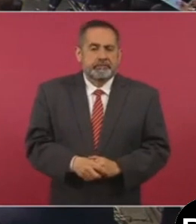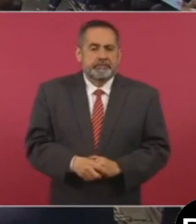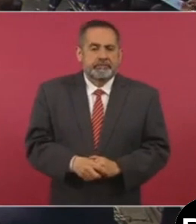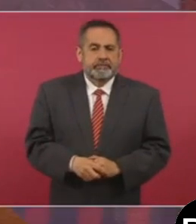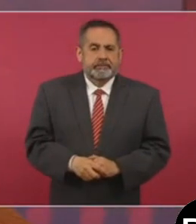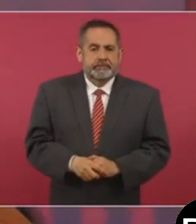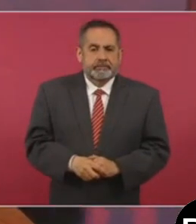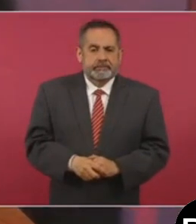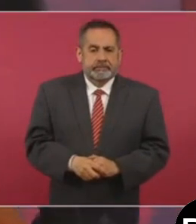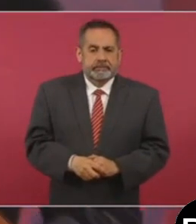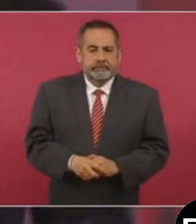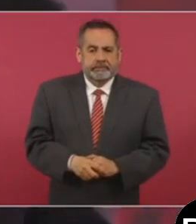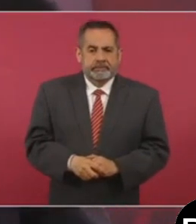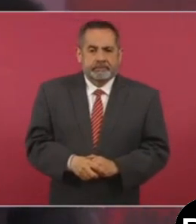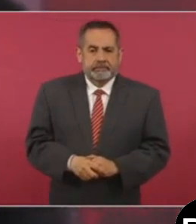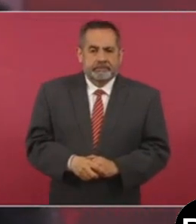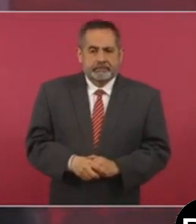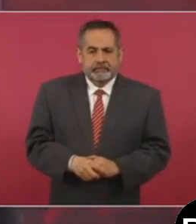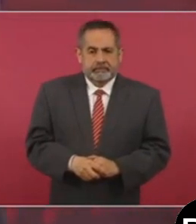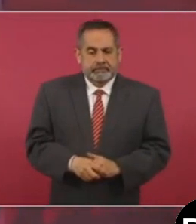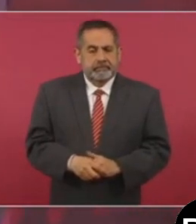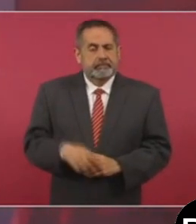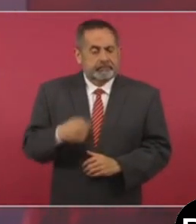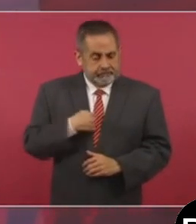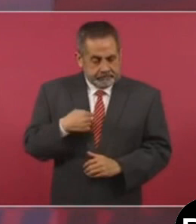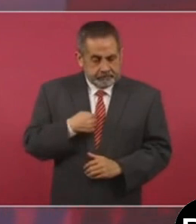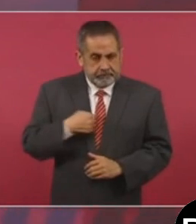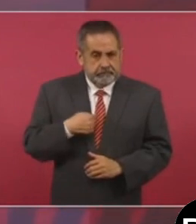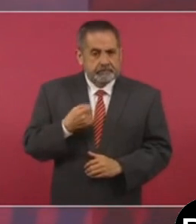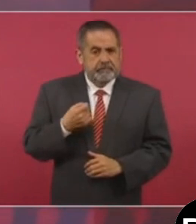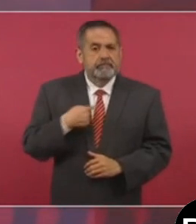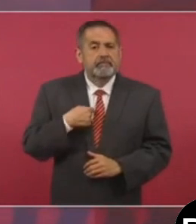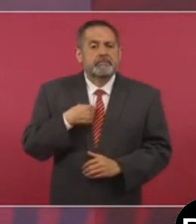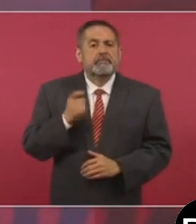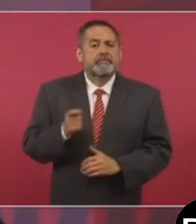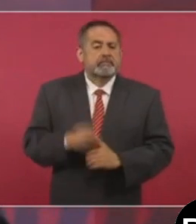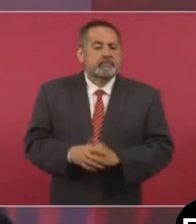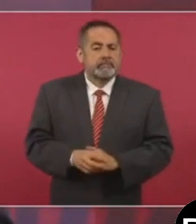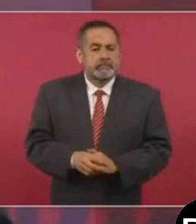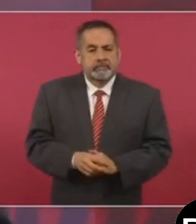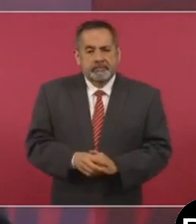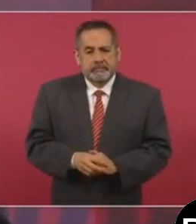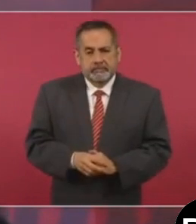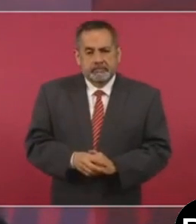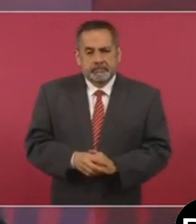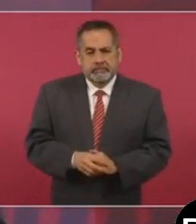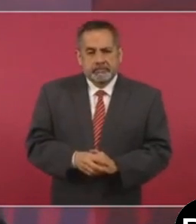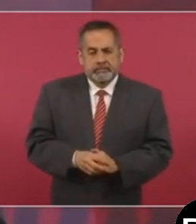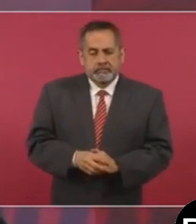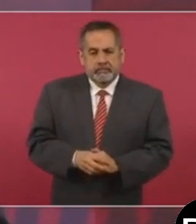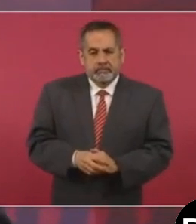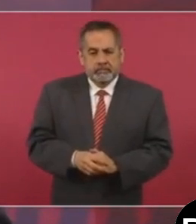mismo le